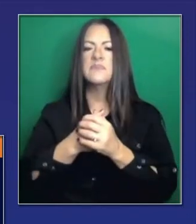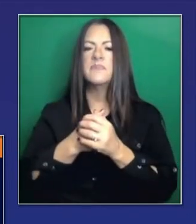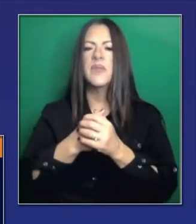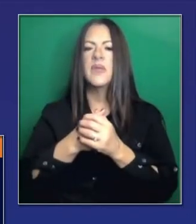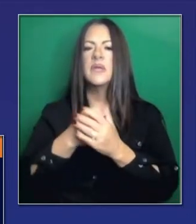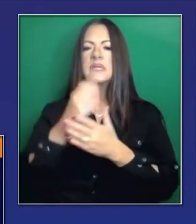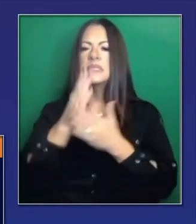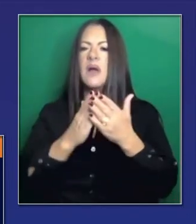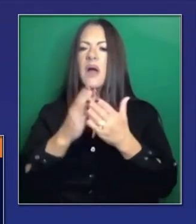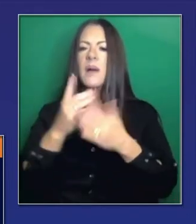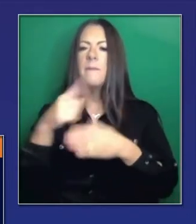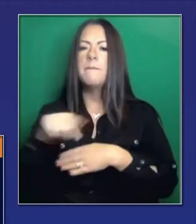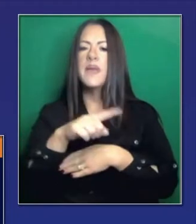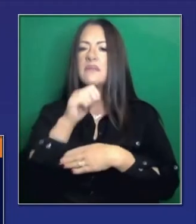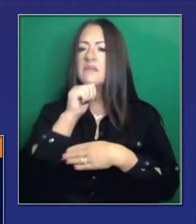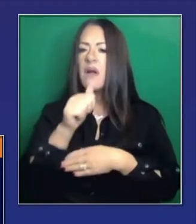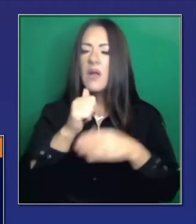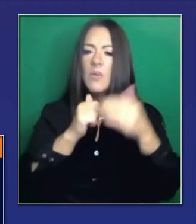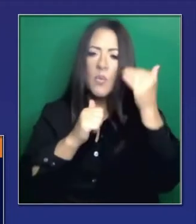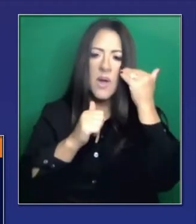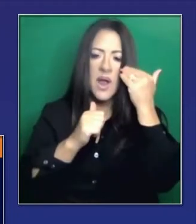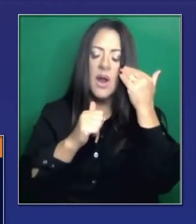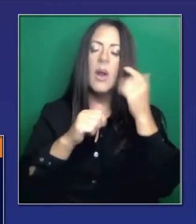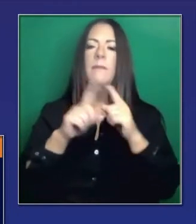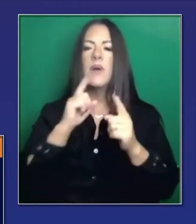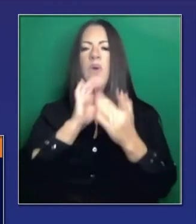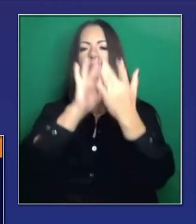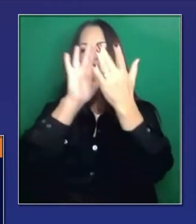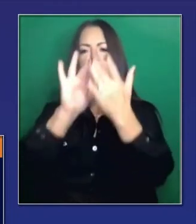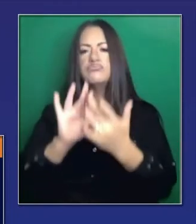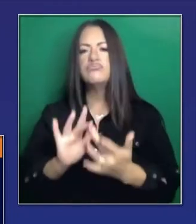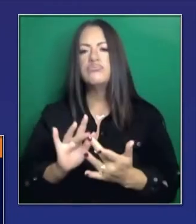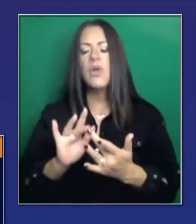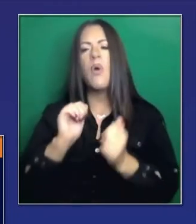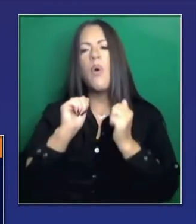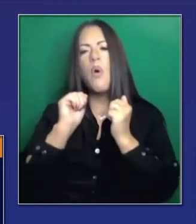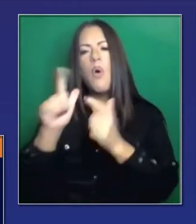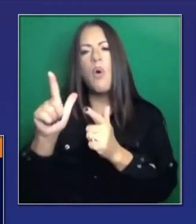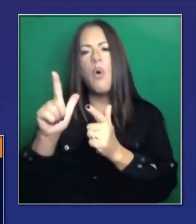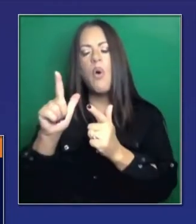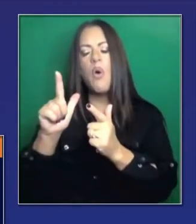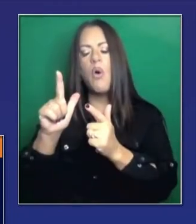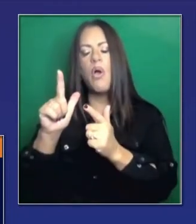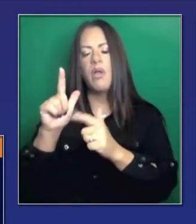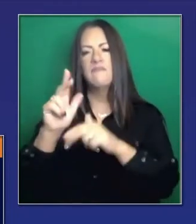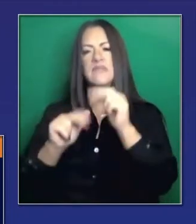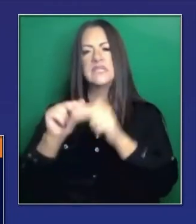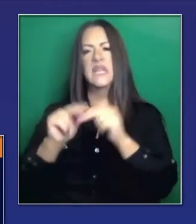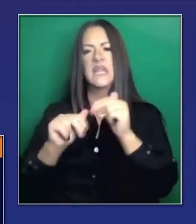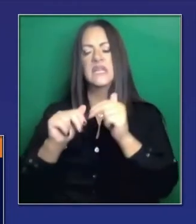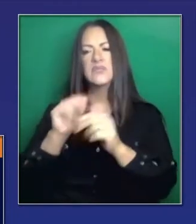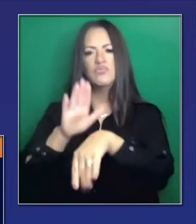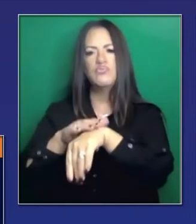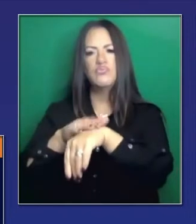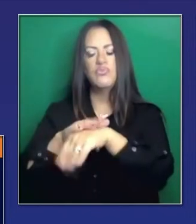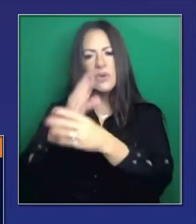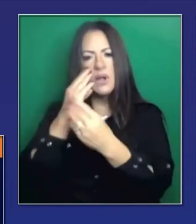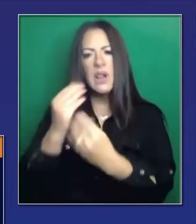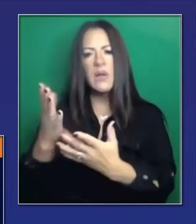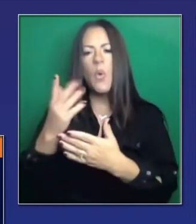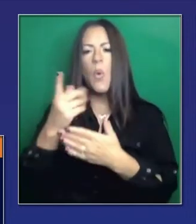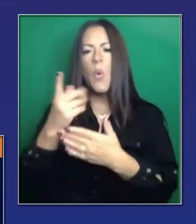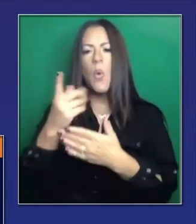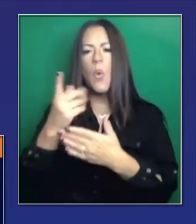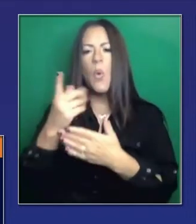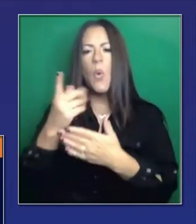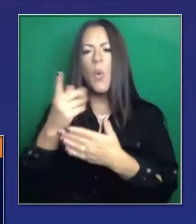están concentrados en esto. Queremos asegurarnos de alcanzar todas las instalaciones a lo largo de California para alertarles sobre